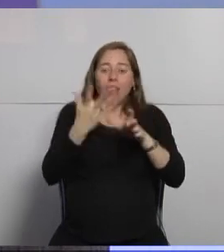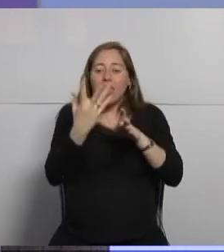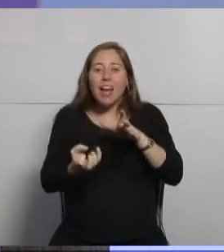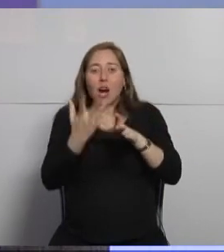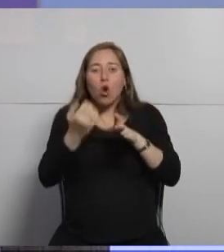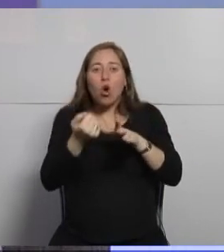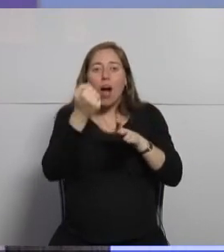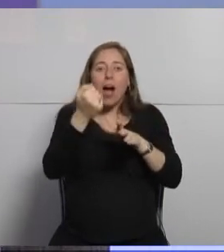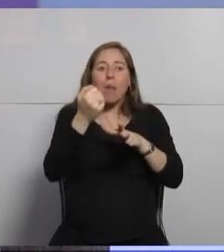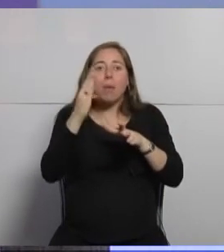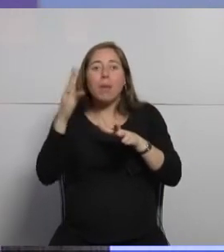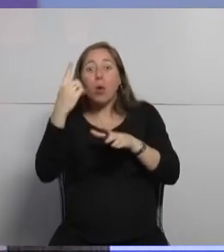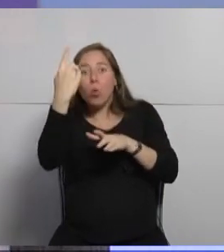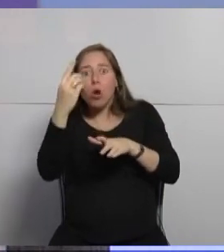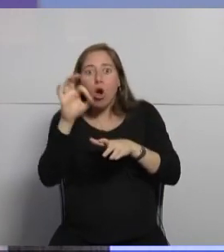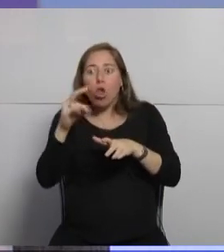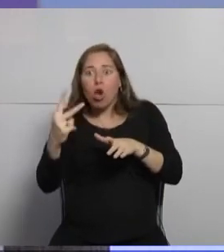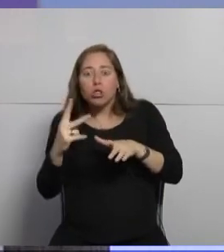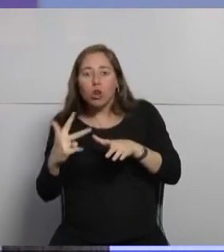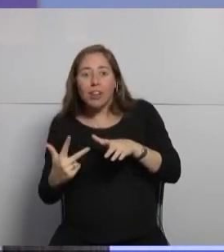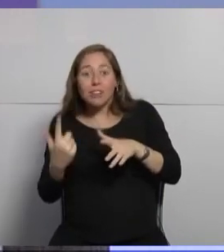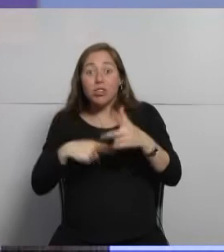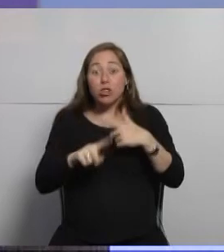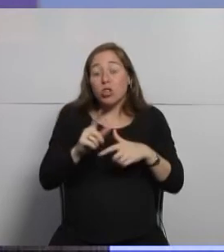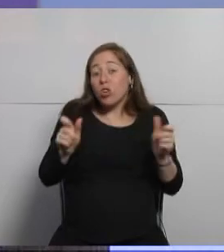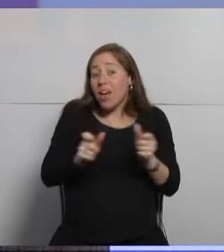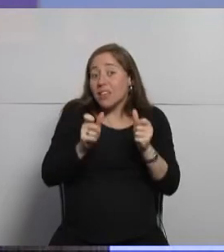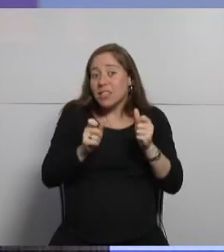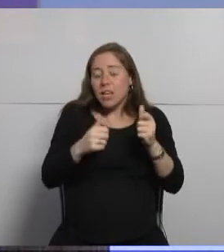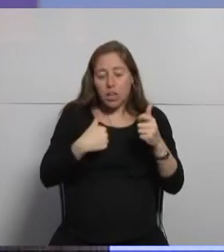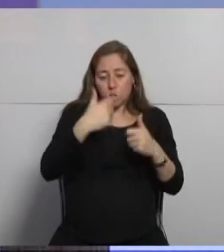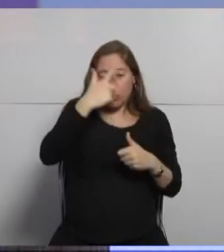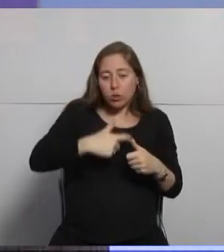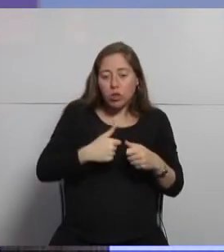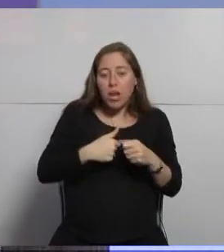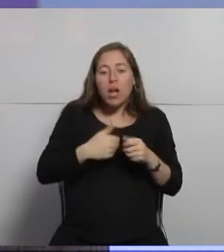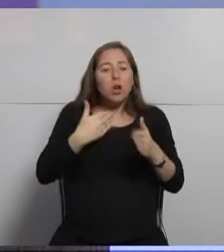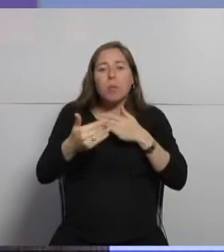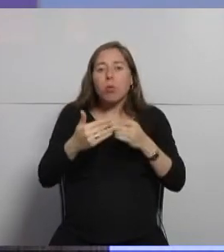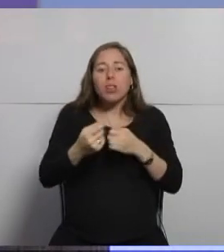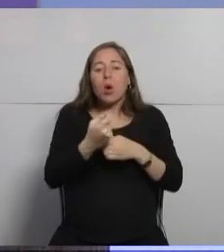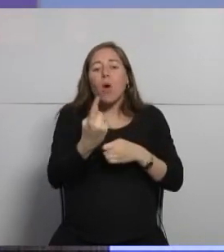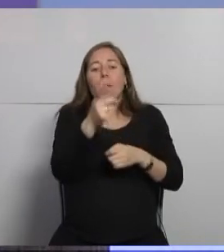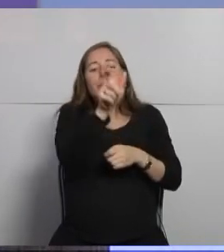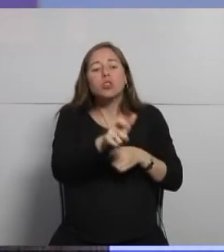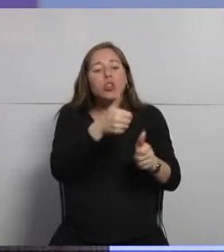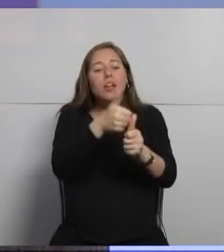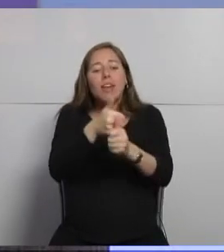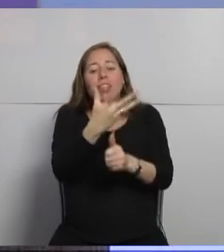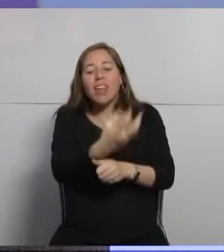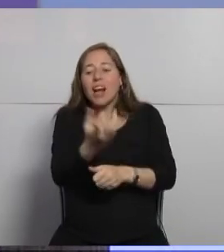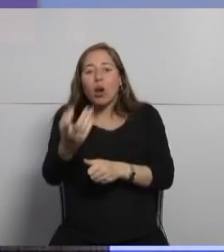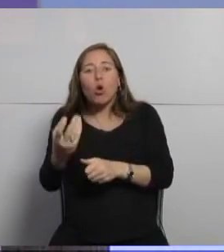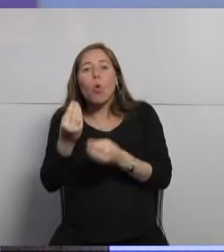Istio por medio de configuraciones podemos llegar a configurarlo de esta manera y así solucionar de una manera mucho más sencilla